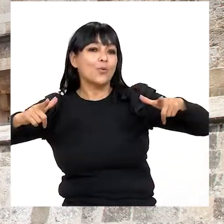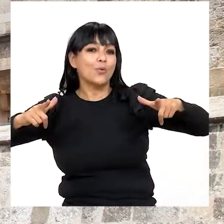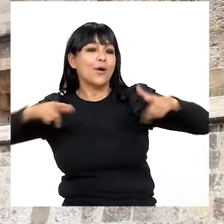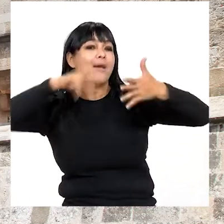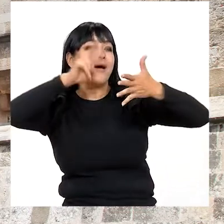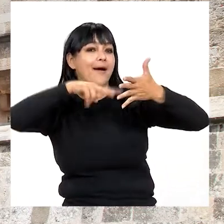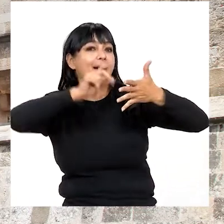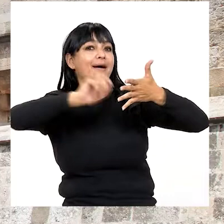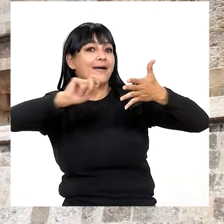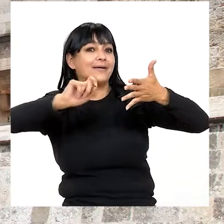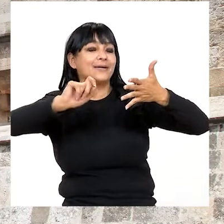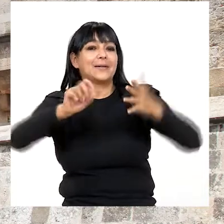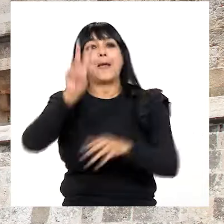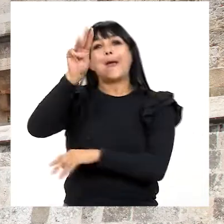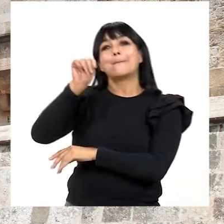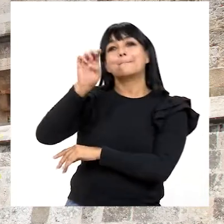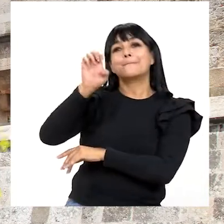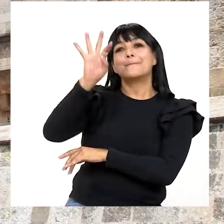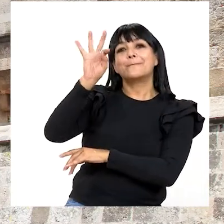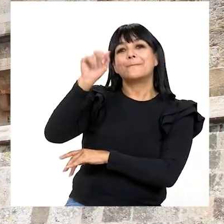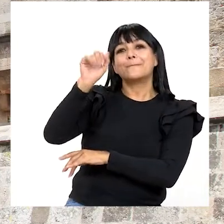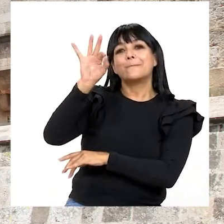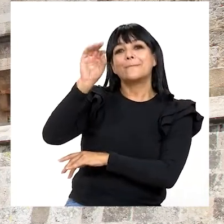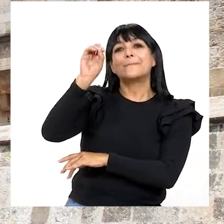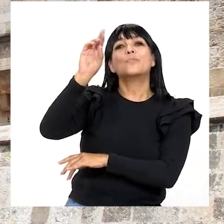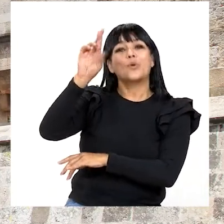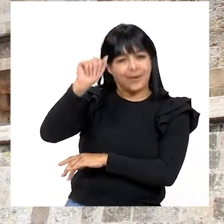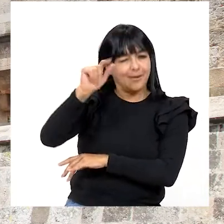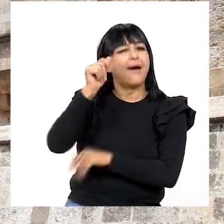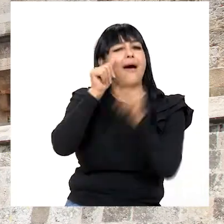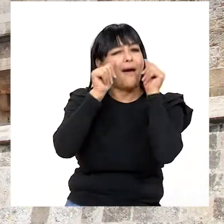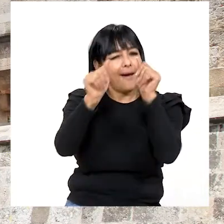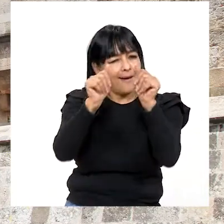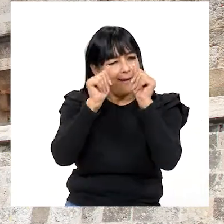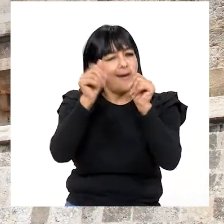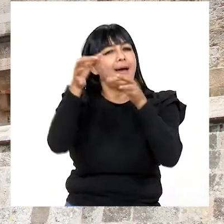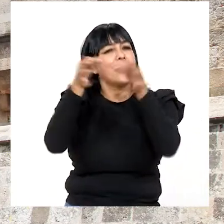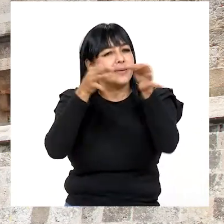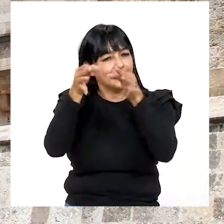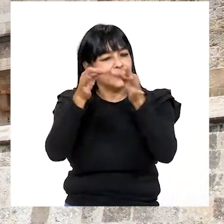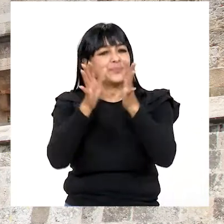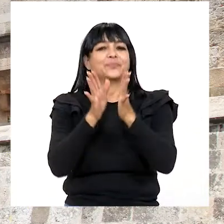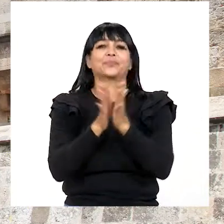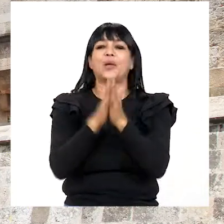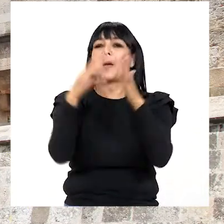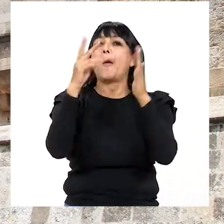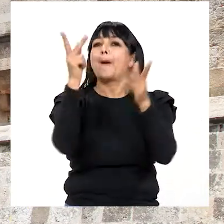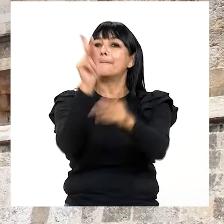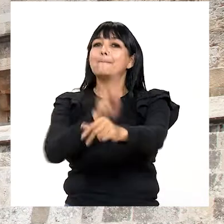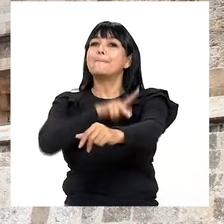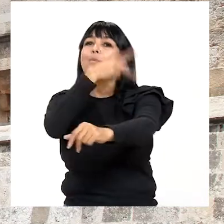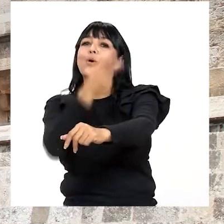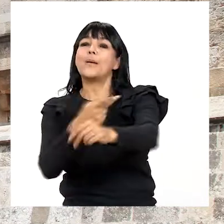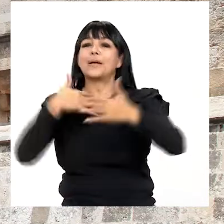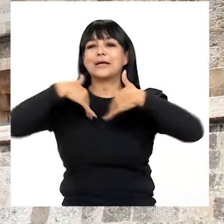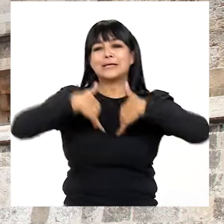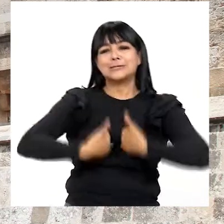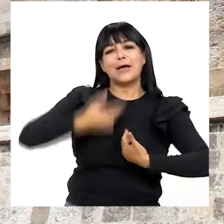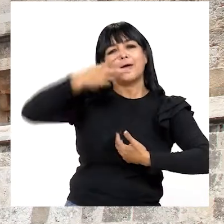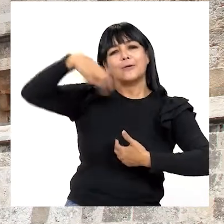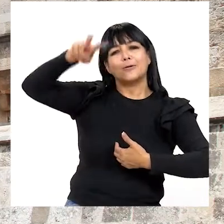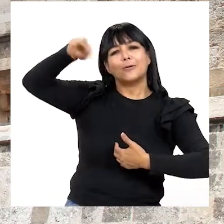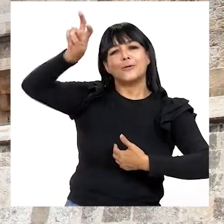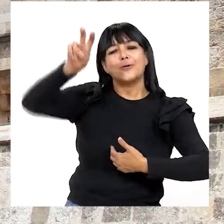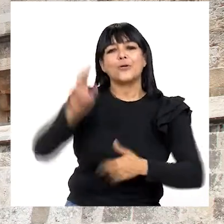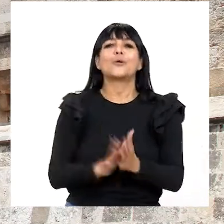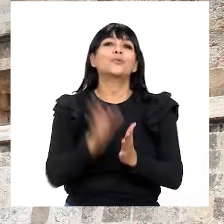lenguaje literario? Es la metáfora Escuchemos atentamente el fragmento del poema Cansado